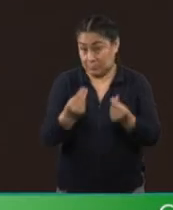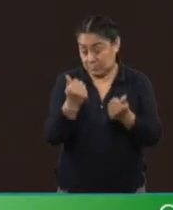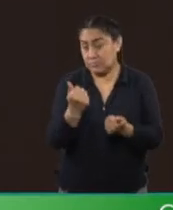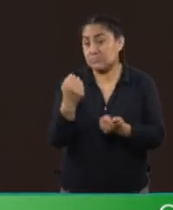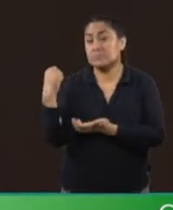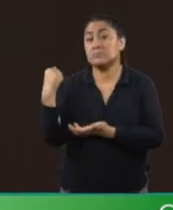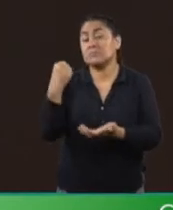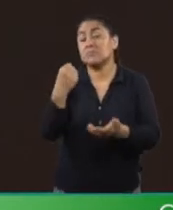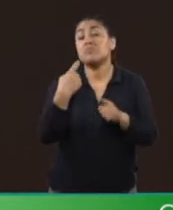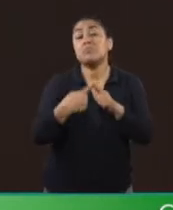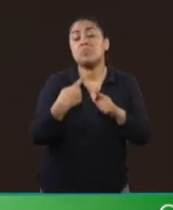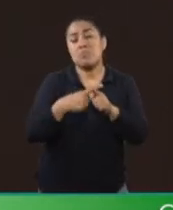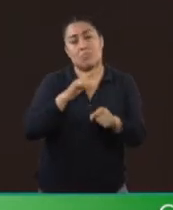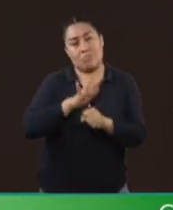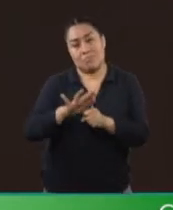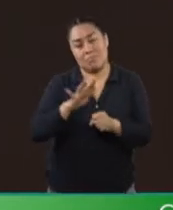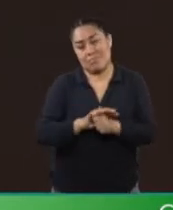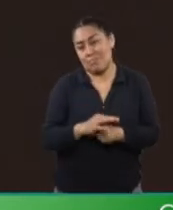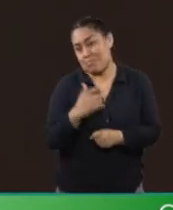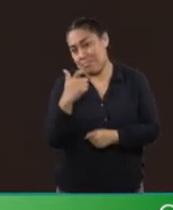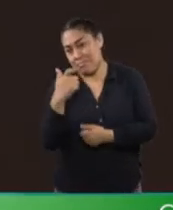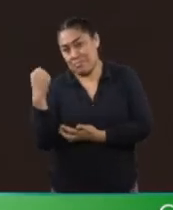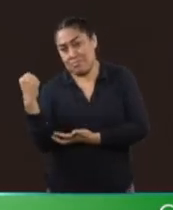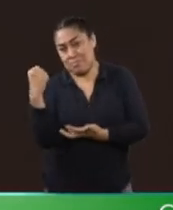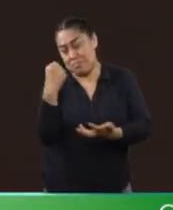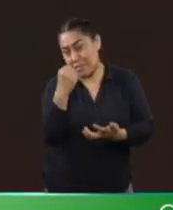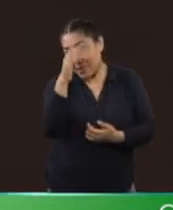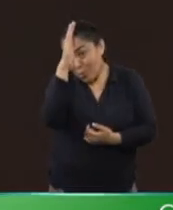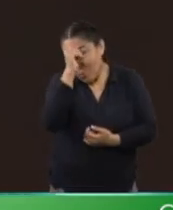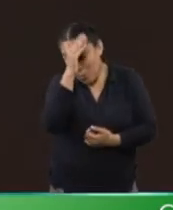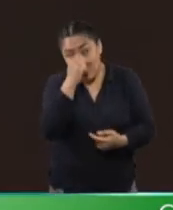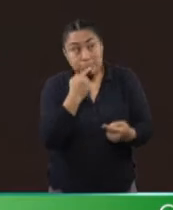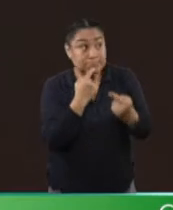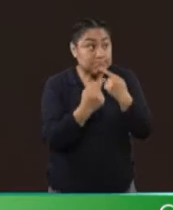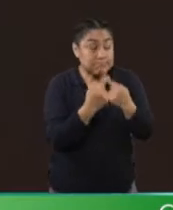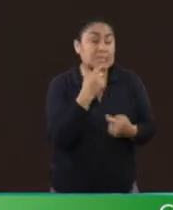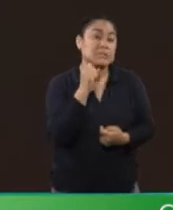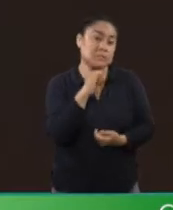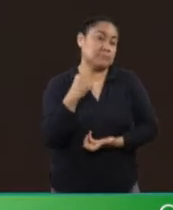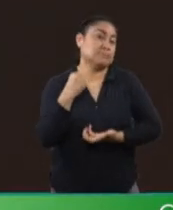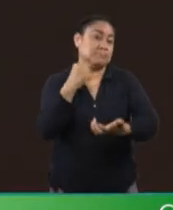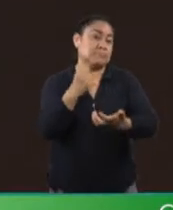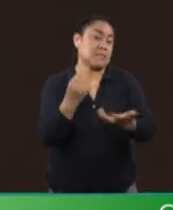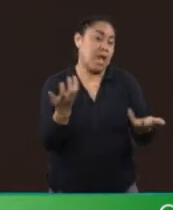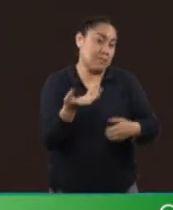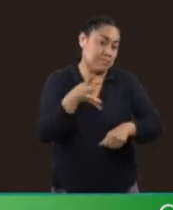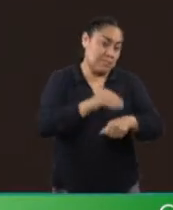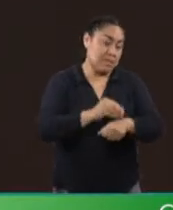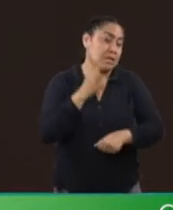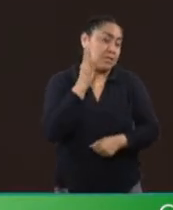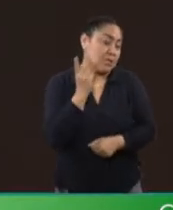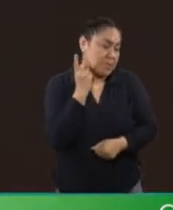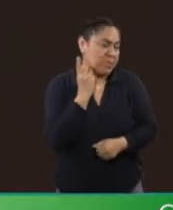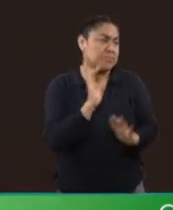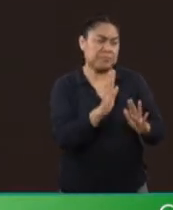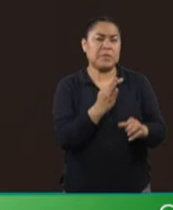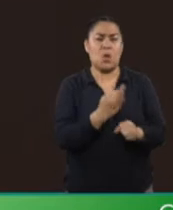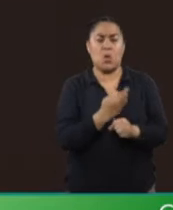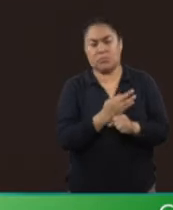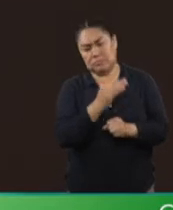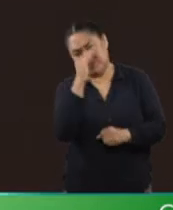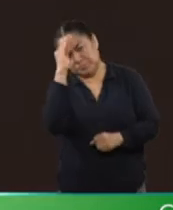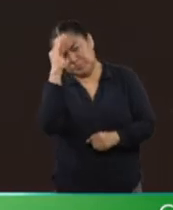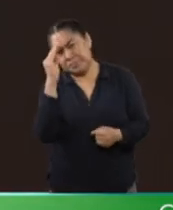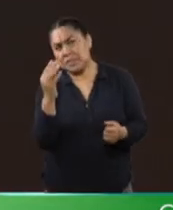cubiertos con los recursos presupuestarios aprobados por esta Cámara. Esto plantea una interrogante sobre